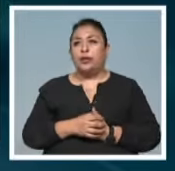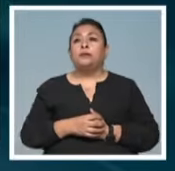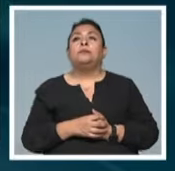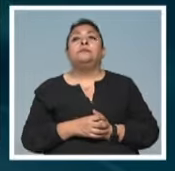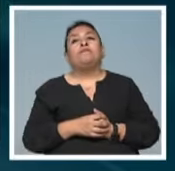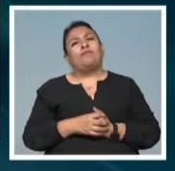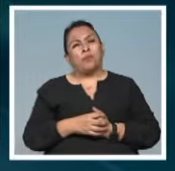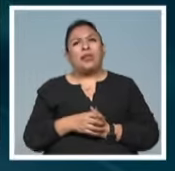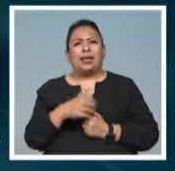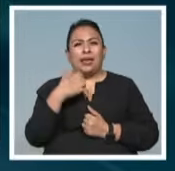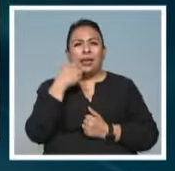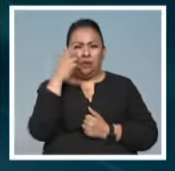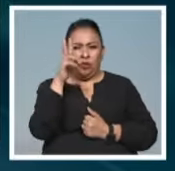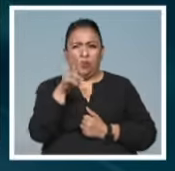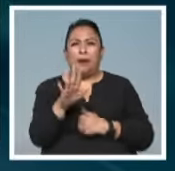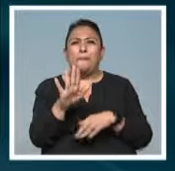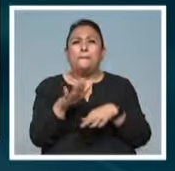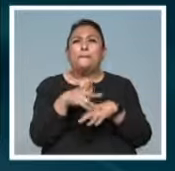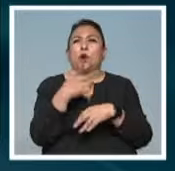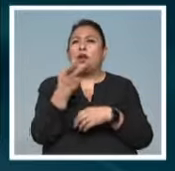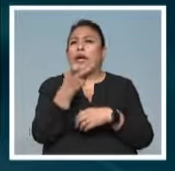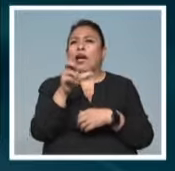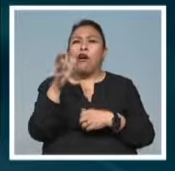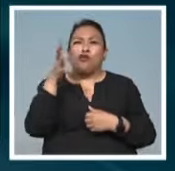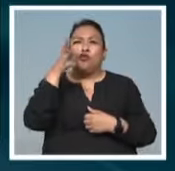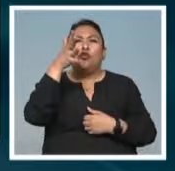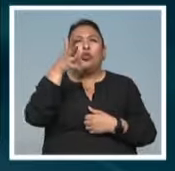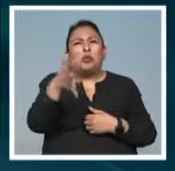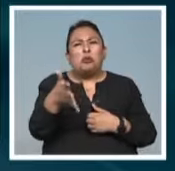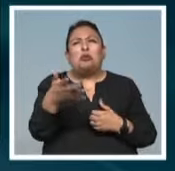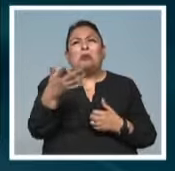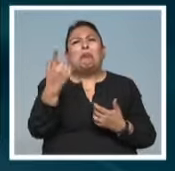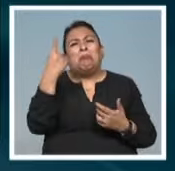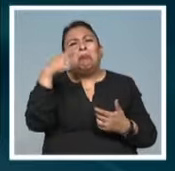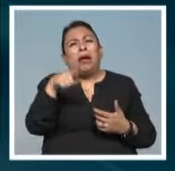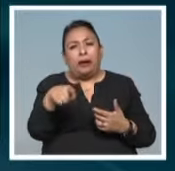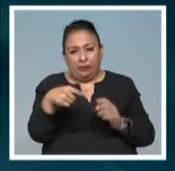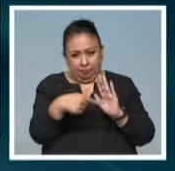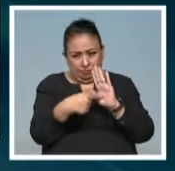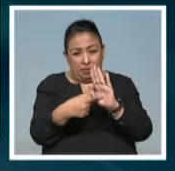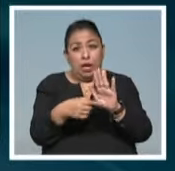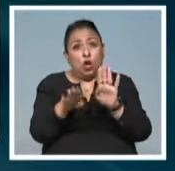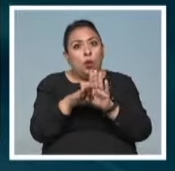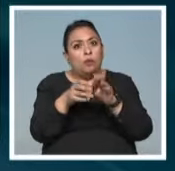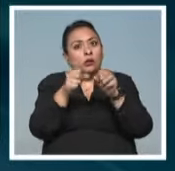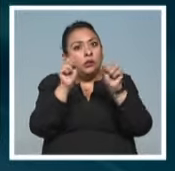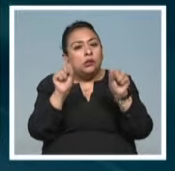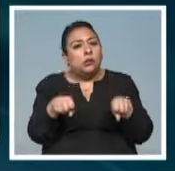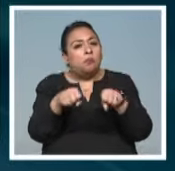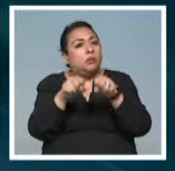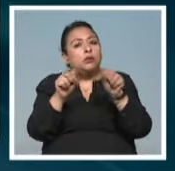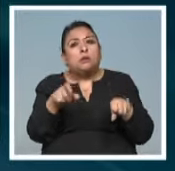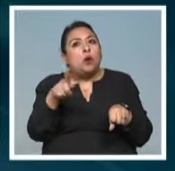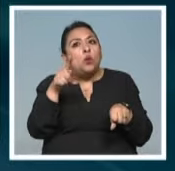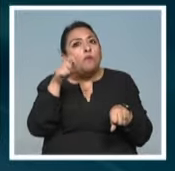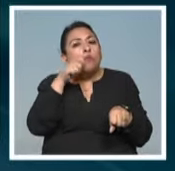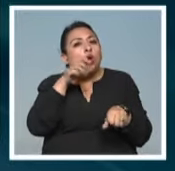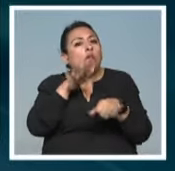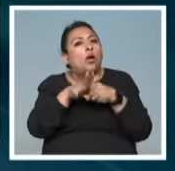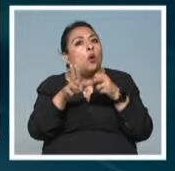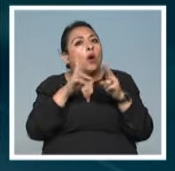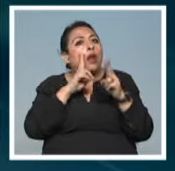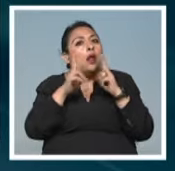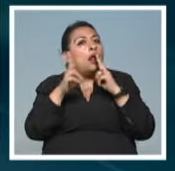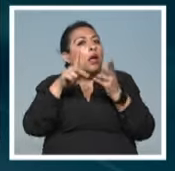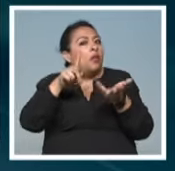La intención real del porqué está jalado hacia el futuro es para mostrar lo sistemático y cómo en realidad no importa qué narrativa esté